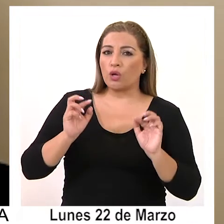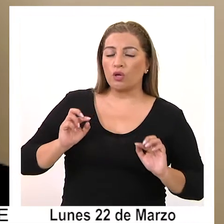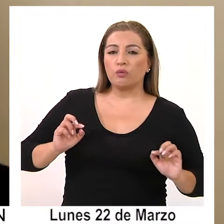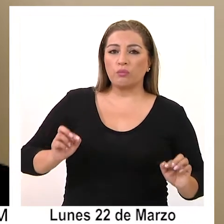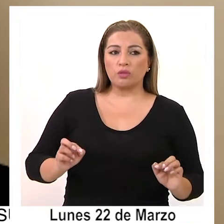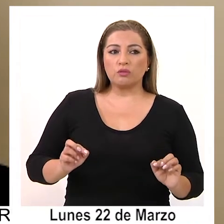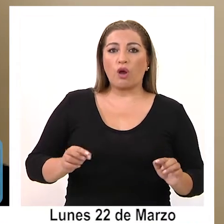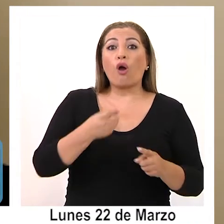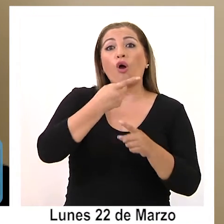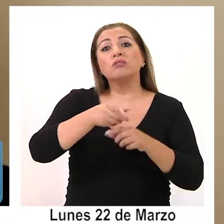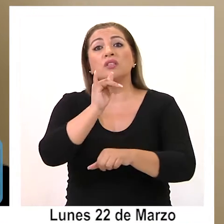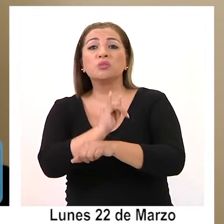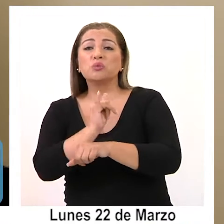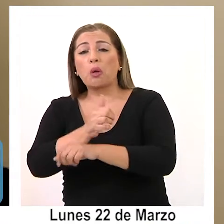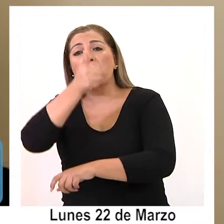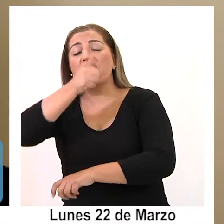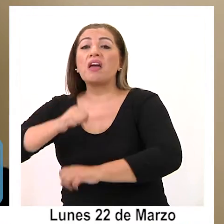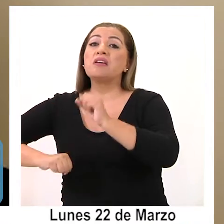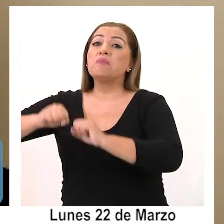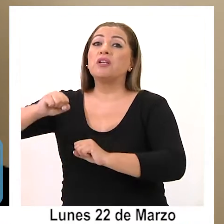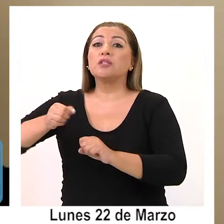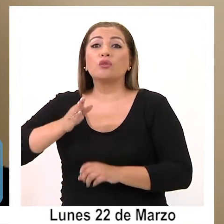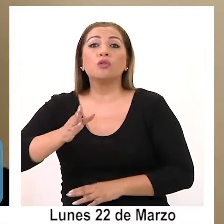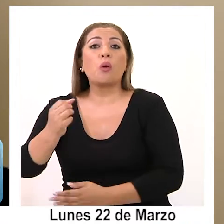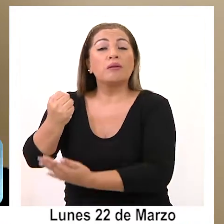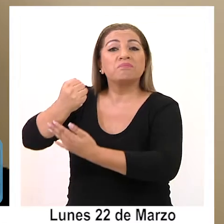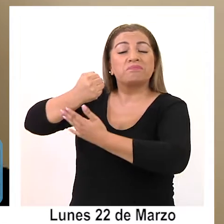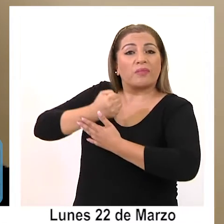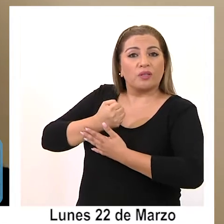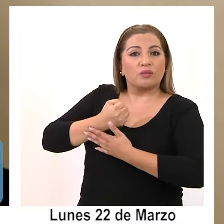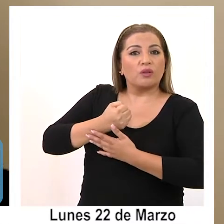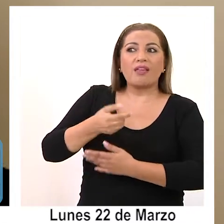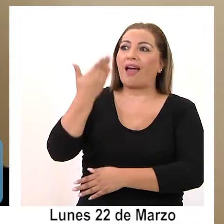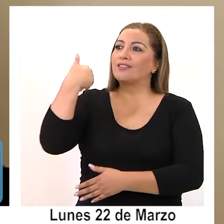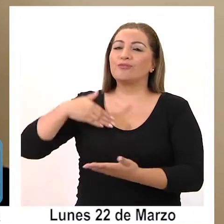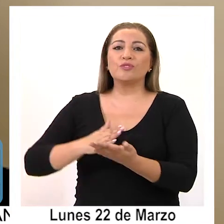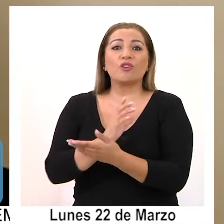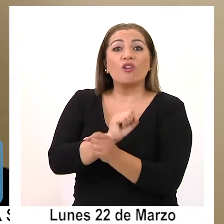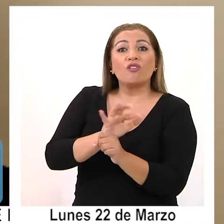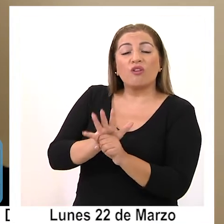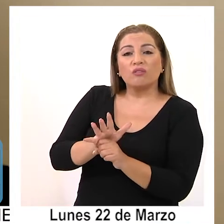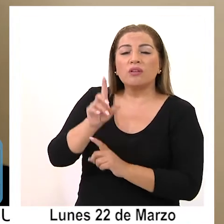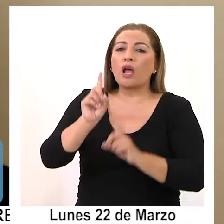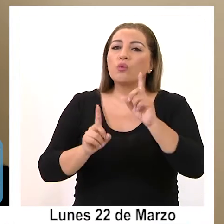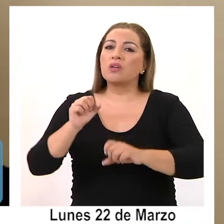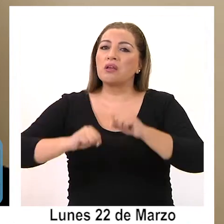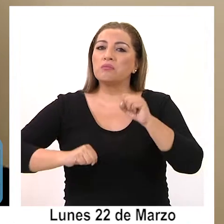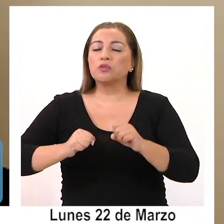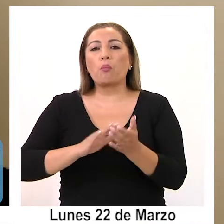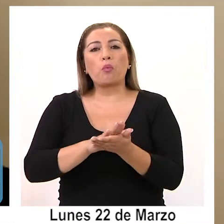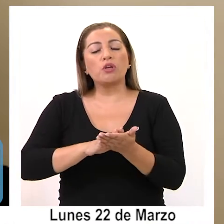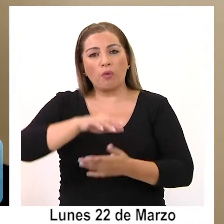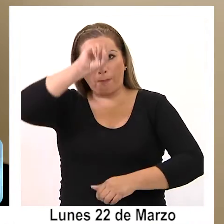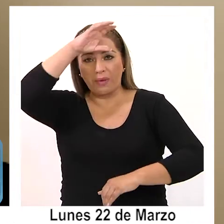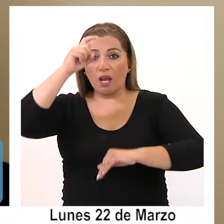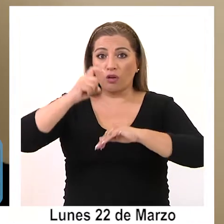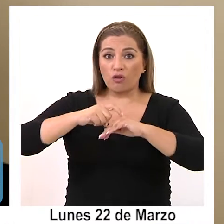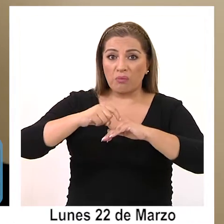otras entidades privadas, ¿cierto?, sigan apoyando, como se ha hecho desde el inicio de la pandemia, a través de algunas empresas como Coyahuasi,